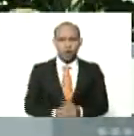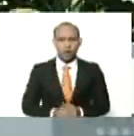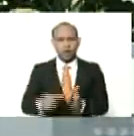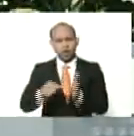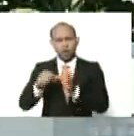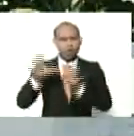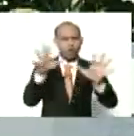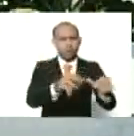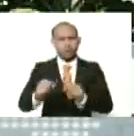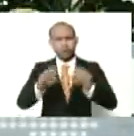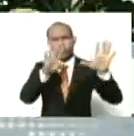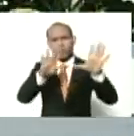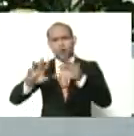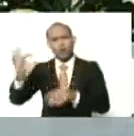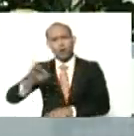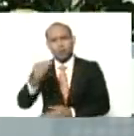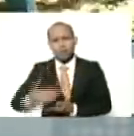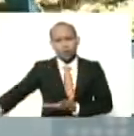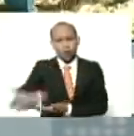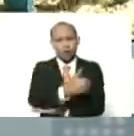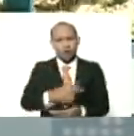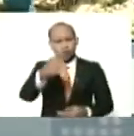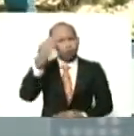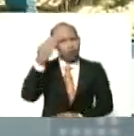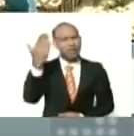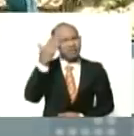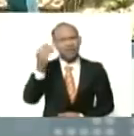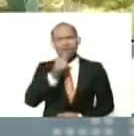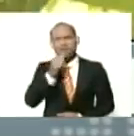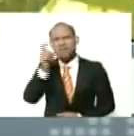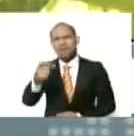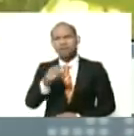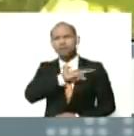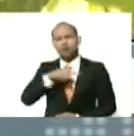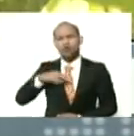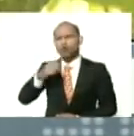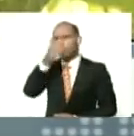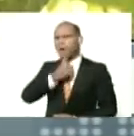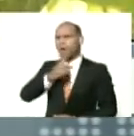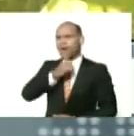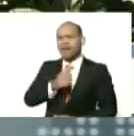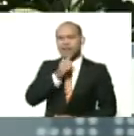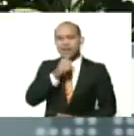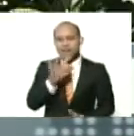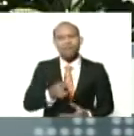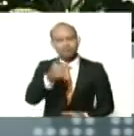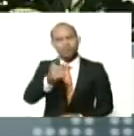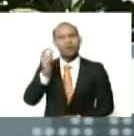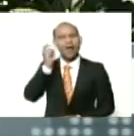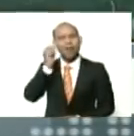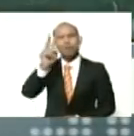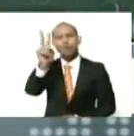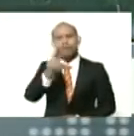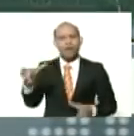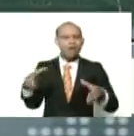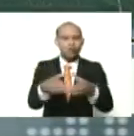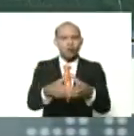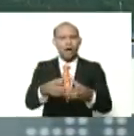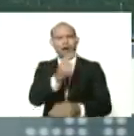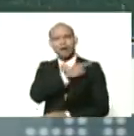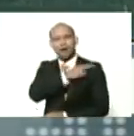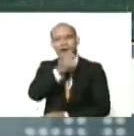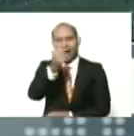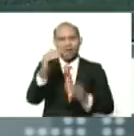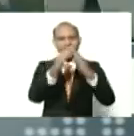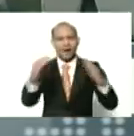nos quitaron el 99% de los ingresos, ustedes saben gracias a quién hemos resistido, a la mujer venezolana, a la jefa de